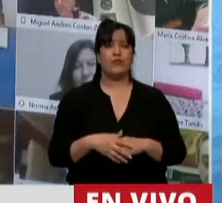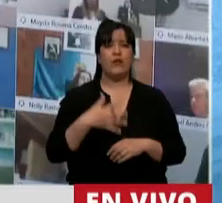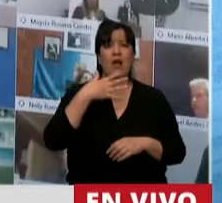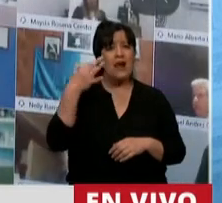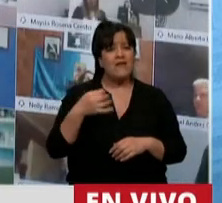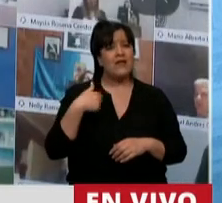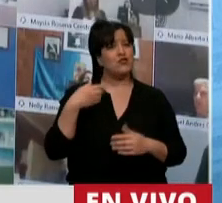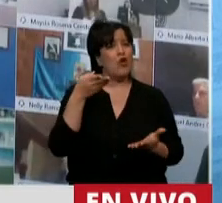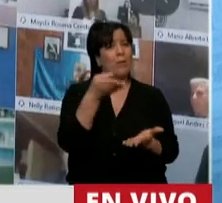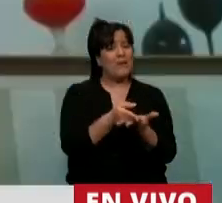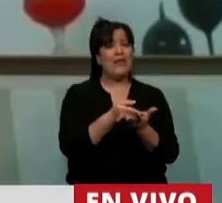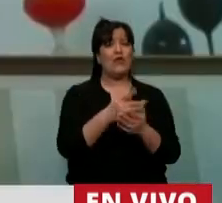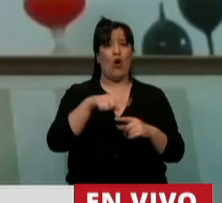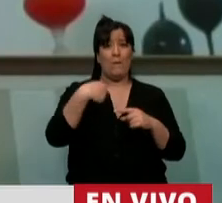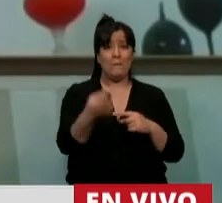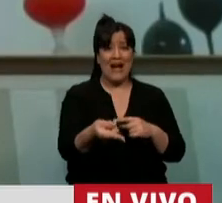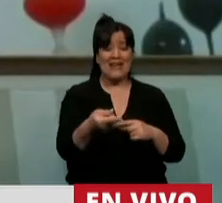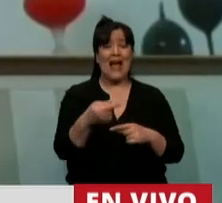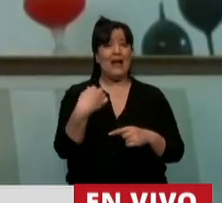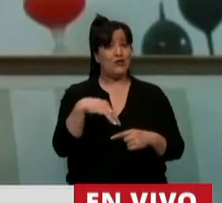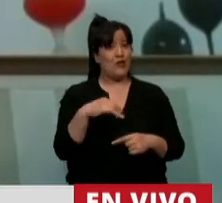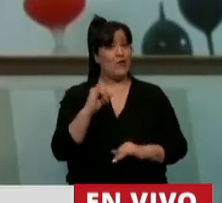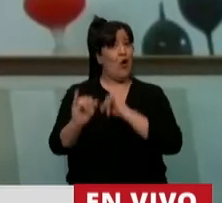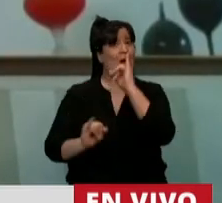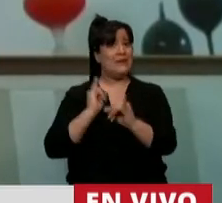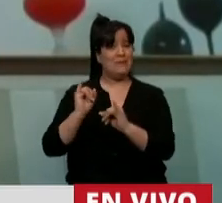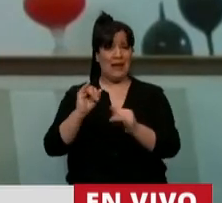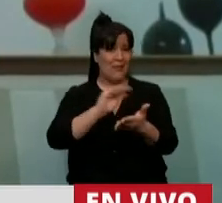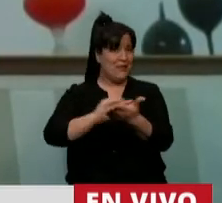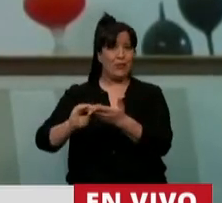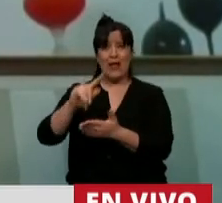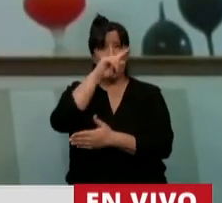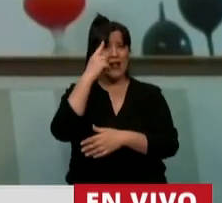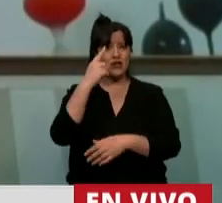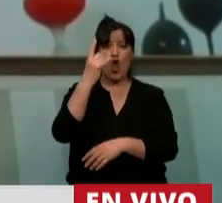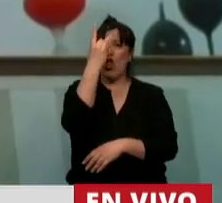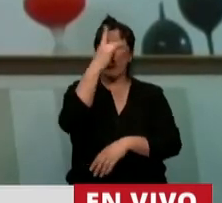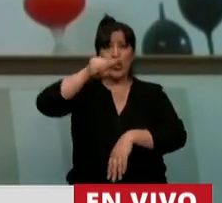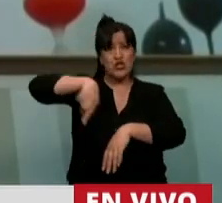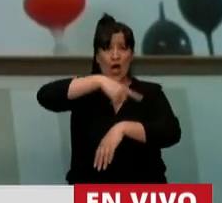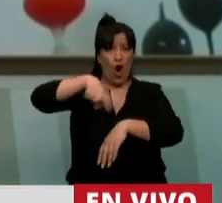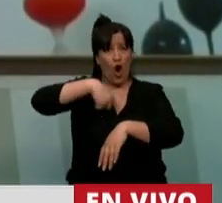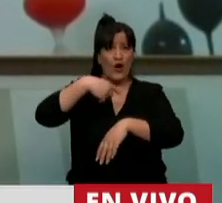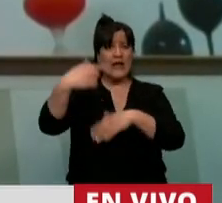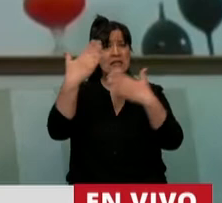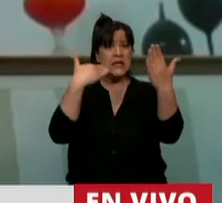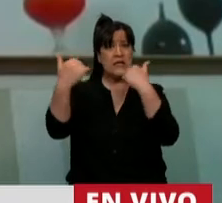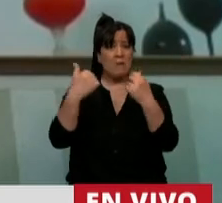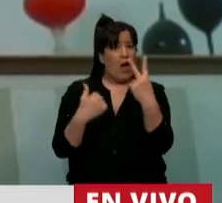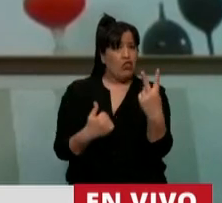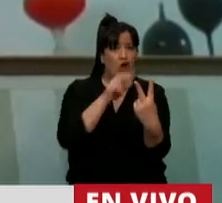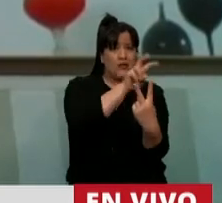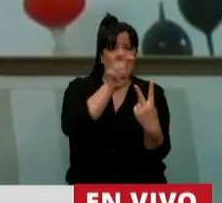verdad que le pido el aplomo para mañana cuando tenga que explicar que los diputados de la Nación estuvimos 12 horas convocados para tratar dos temas